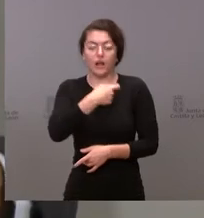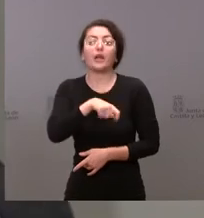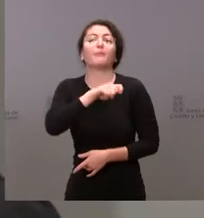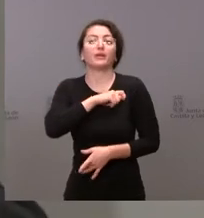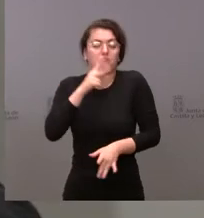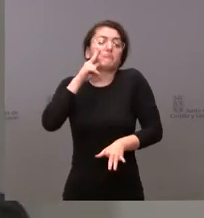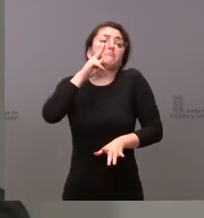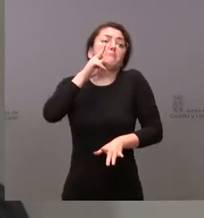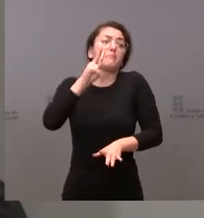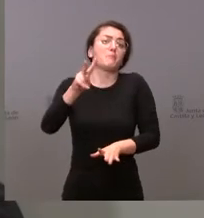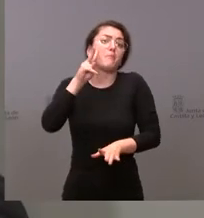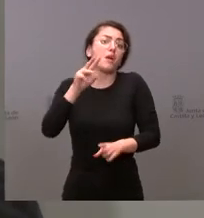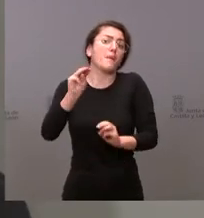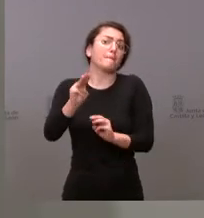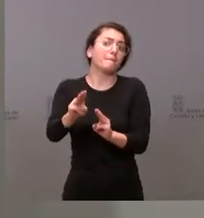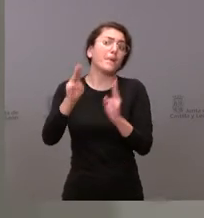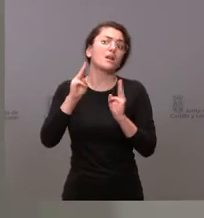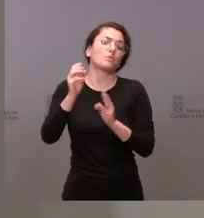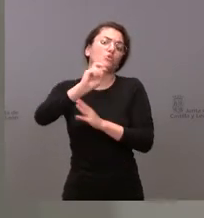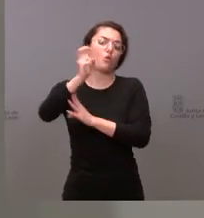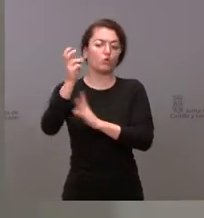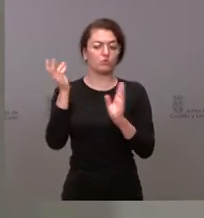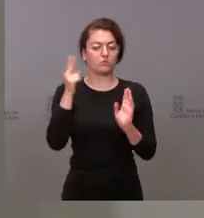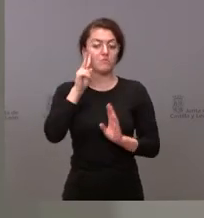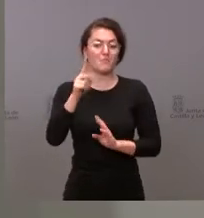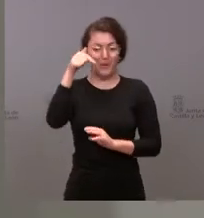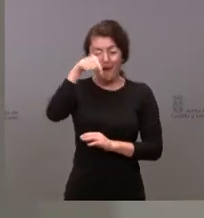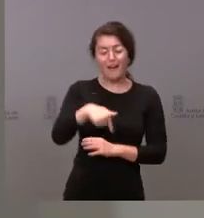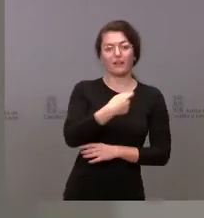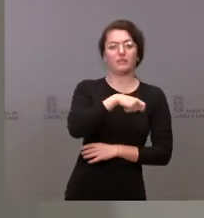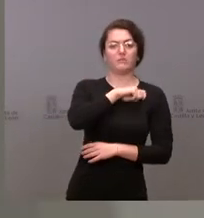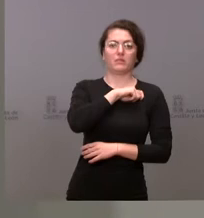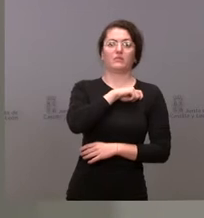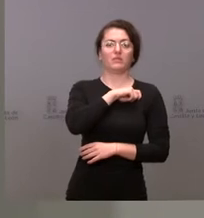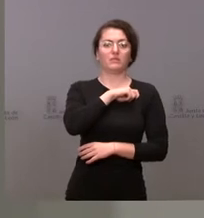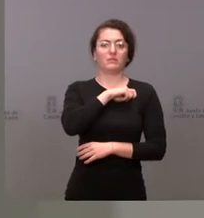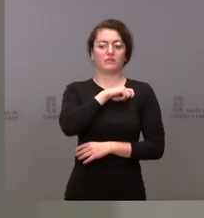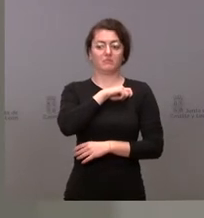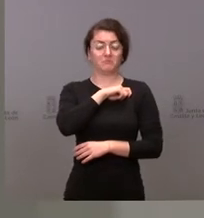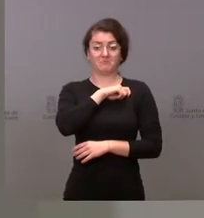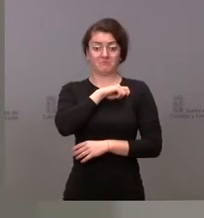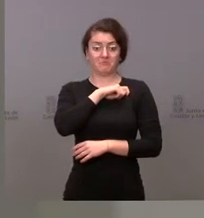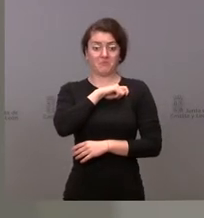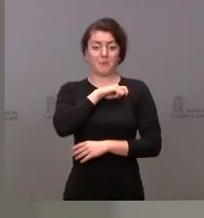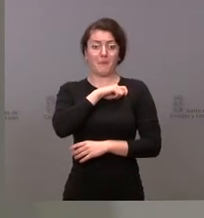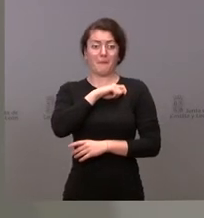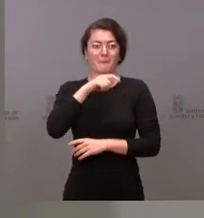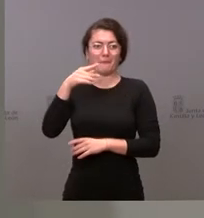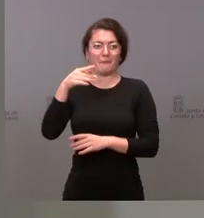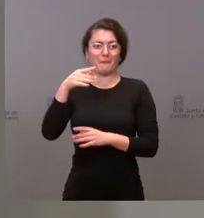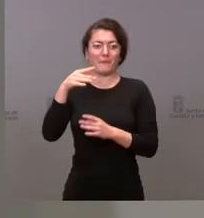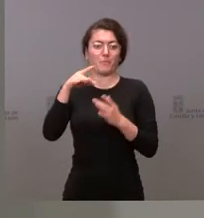visto en otros parlamentos he visto otras cosas pero nunca he visto al portavoz del partido de la oposición amenazar